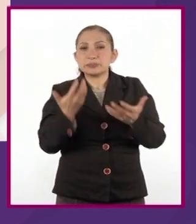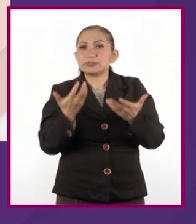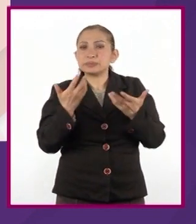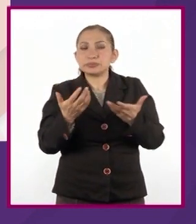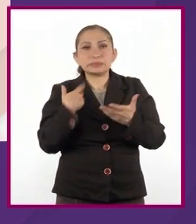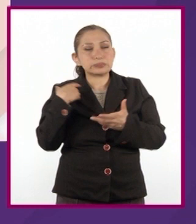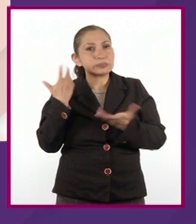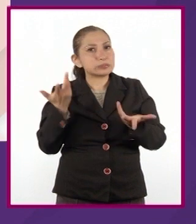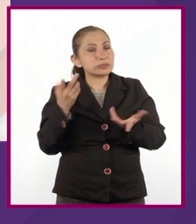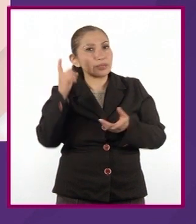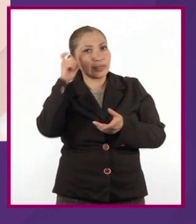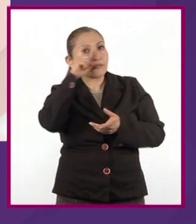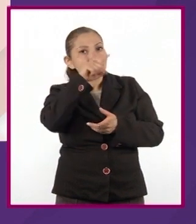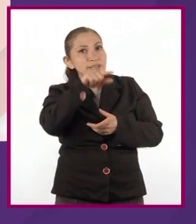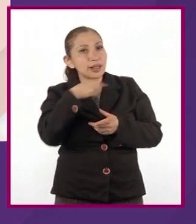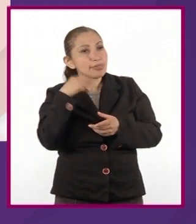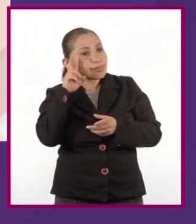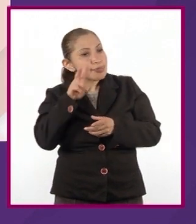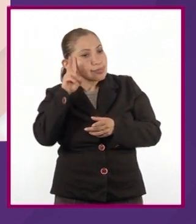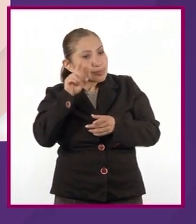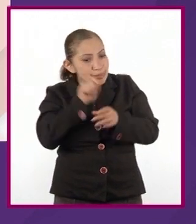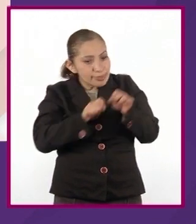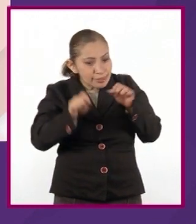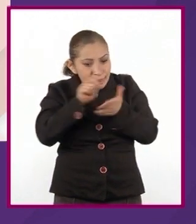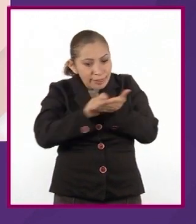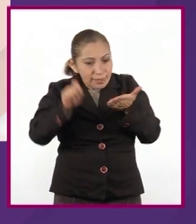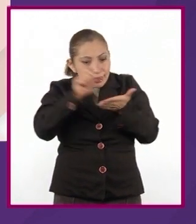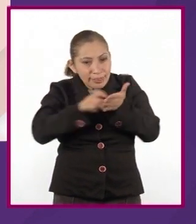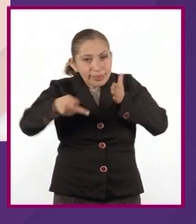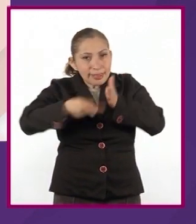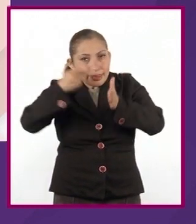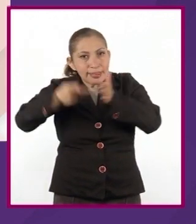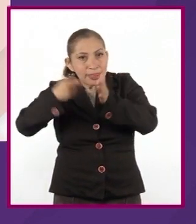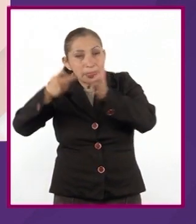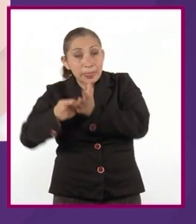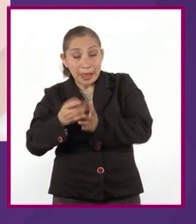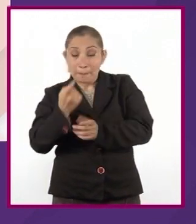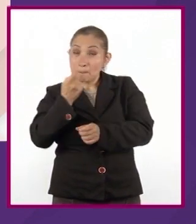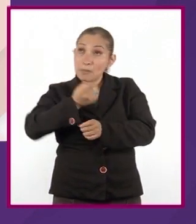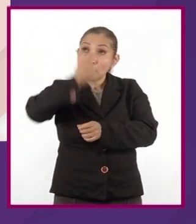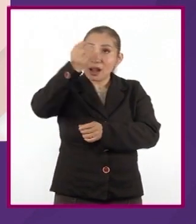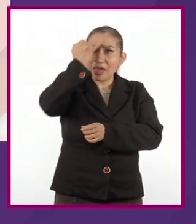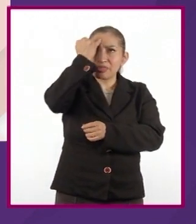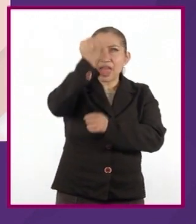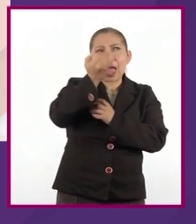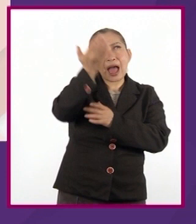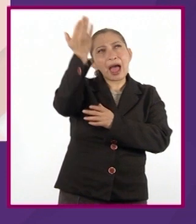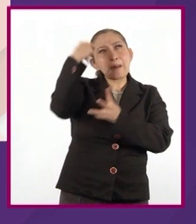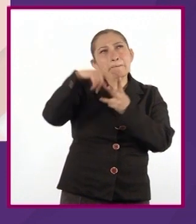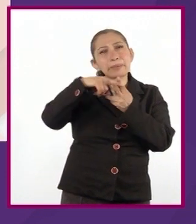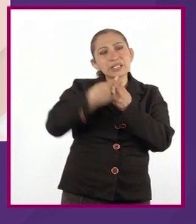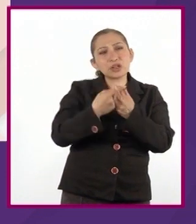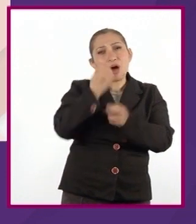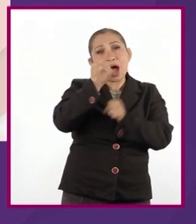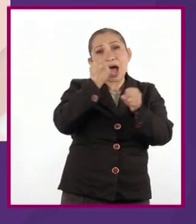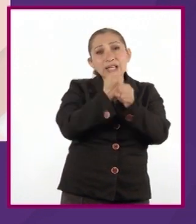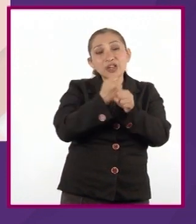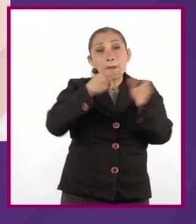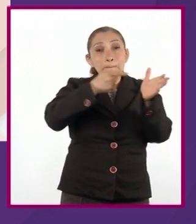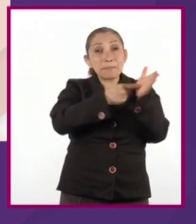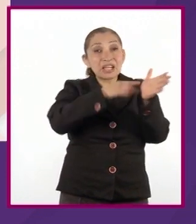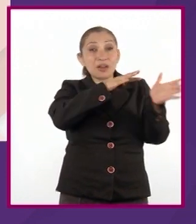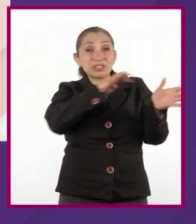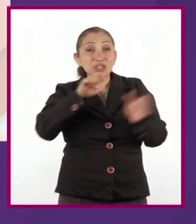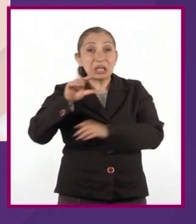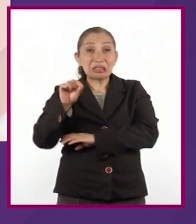abrasivo es el vicio de escribir. La primera idea se me ocurrió a principios de la década de los 70